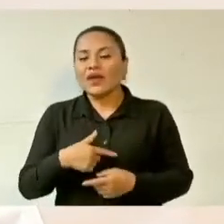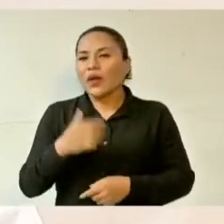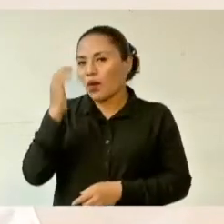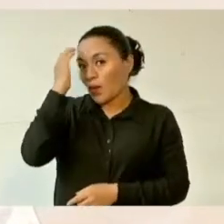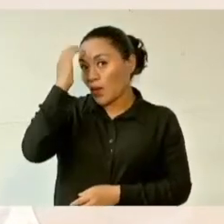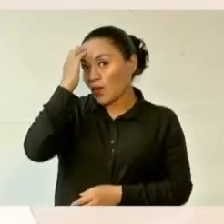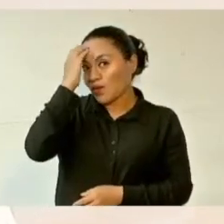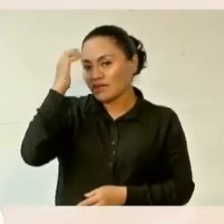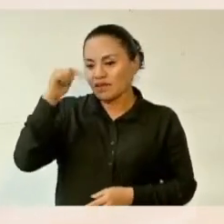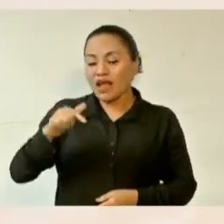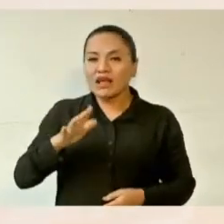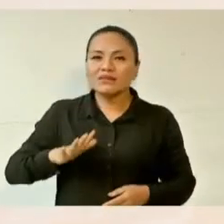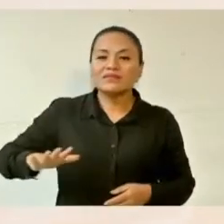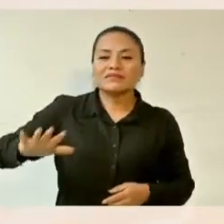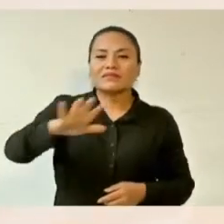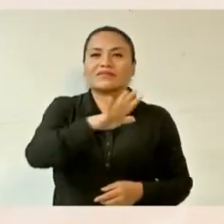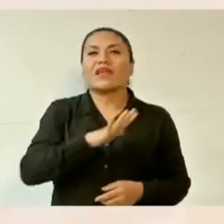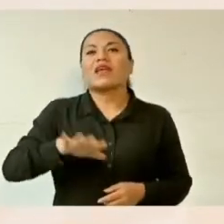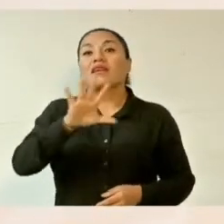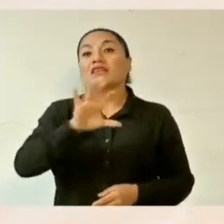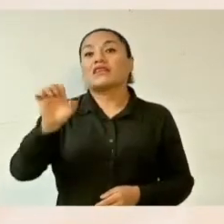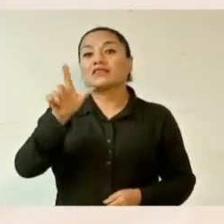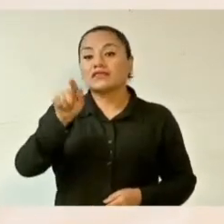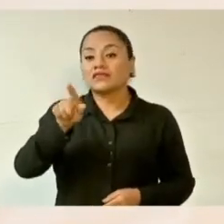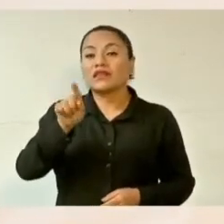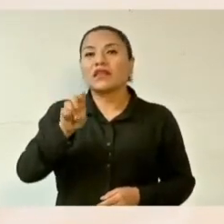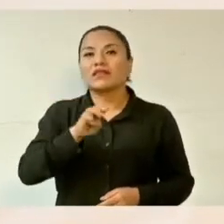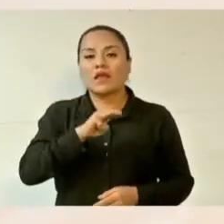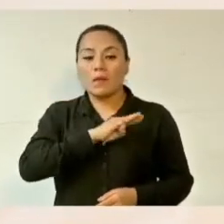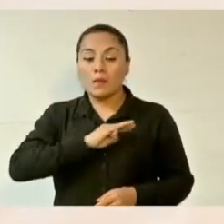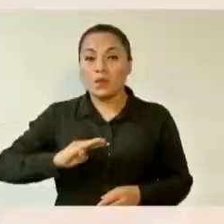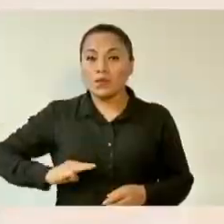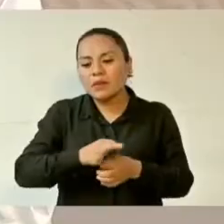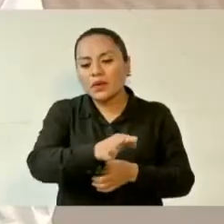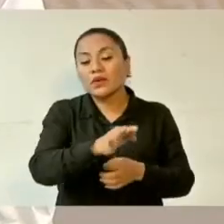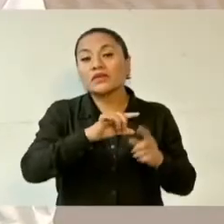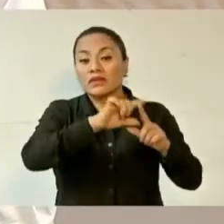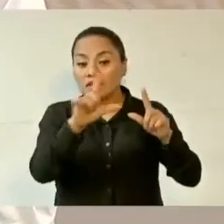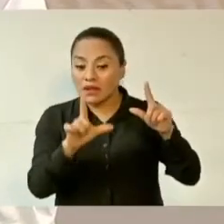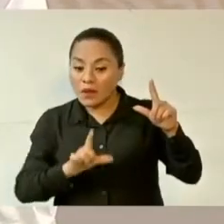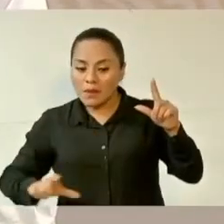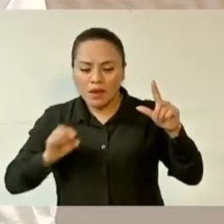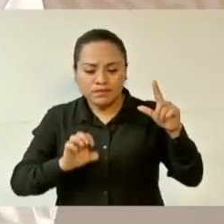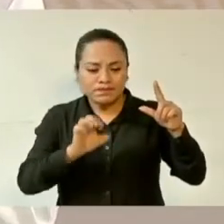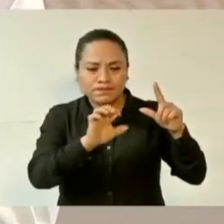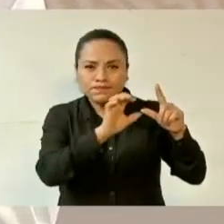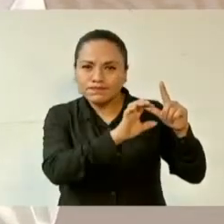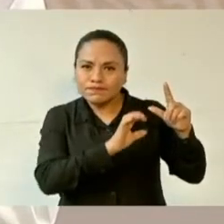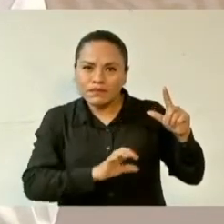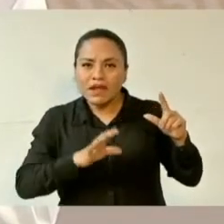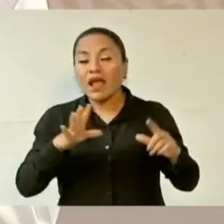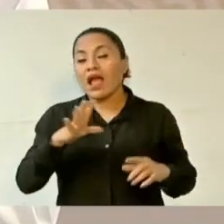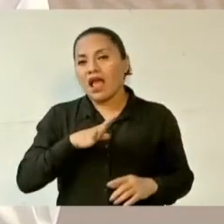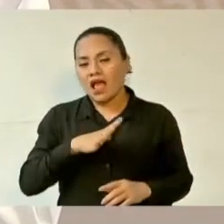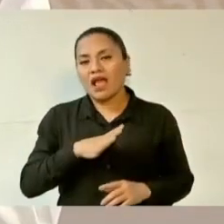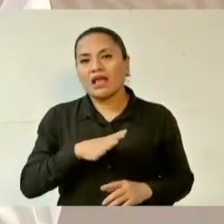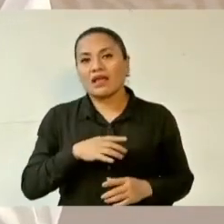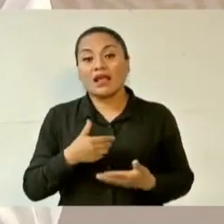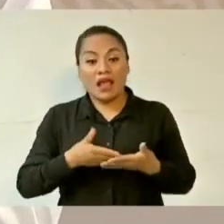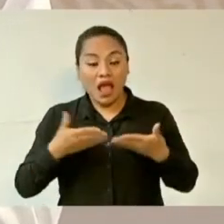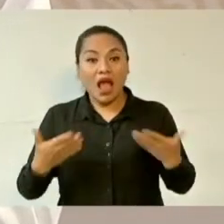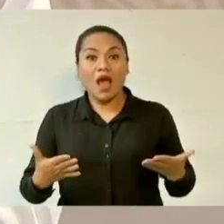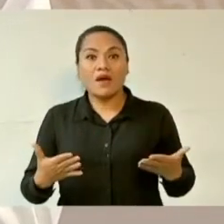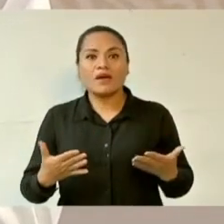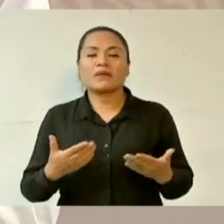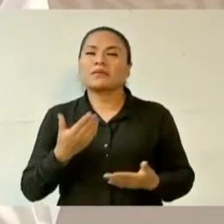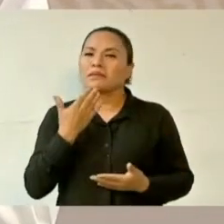los 570 municipios de Oaxaca. Celebro que se esté